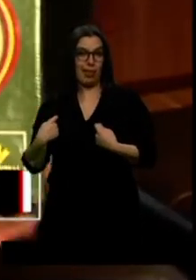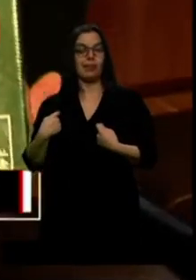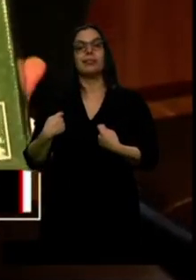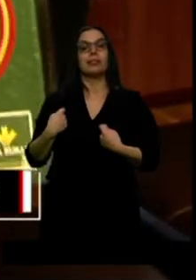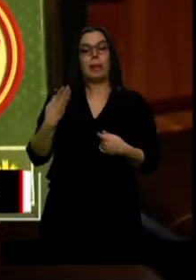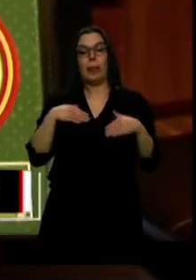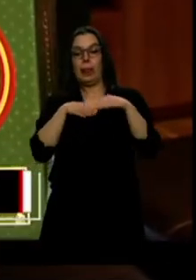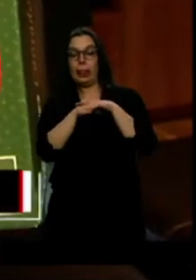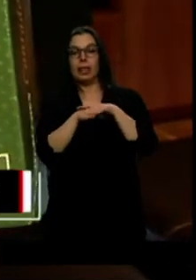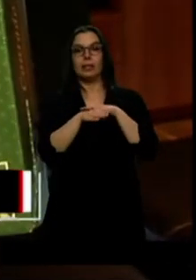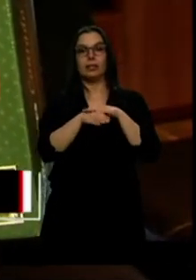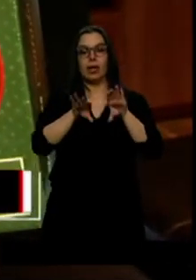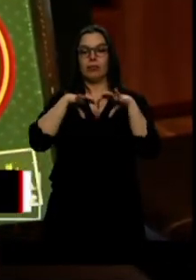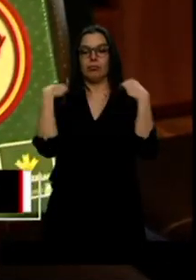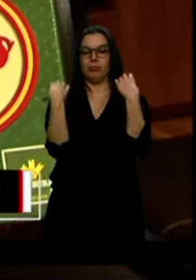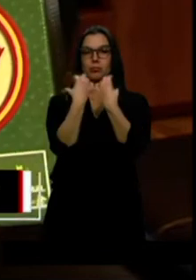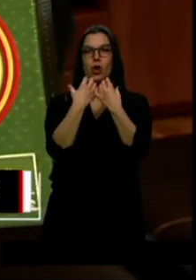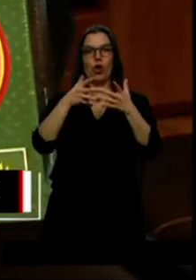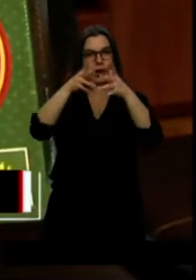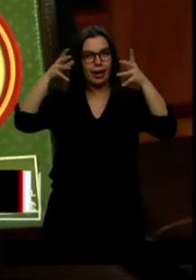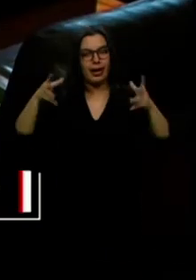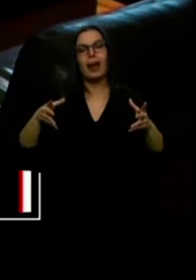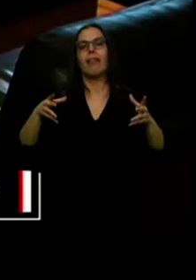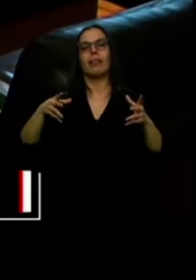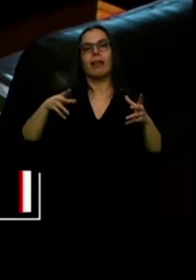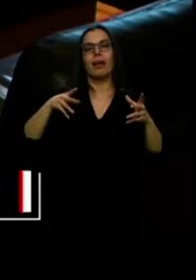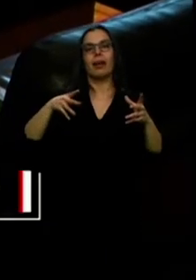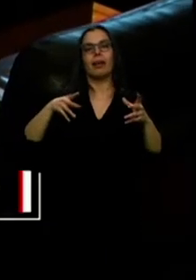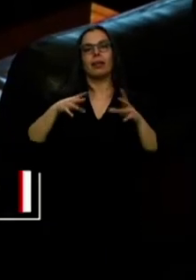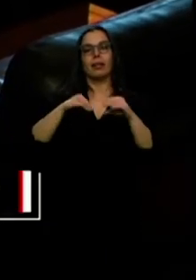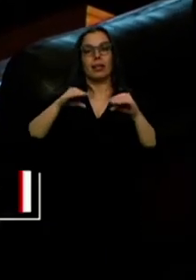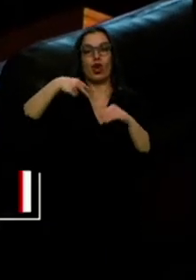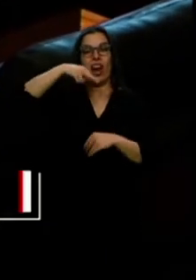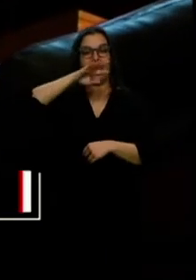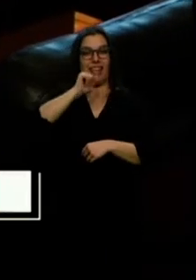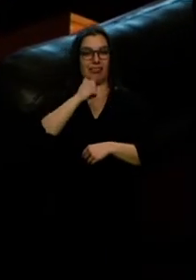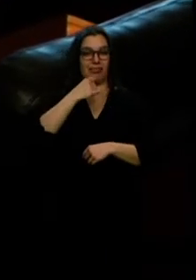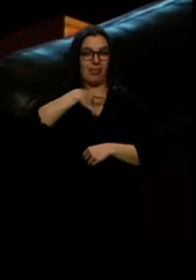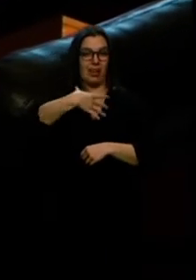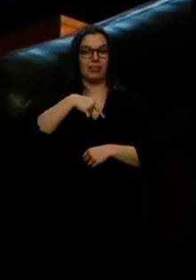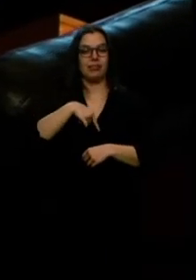roscón de tamaño grande y relleno de nata que adquirió esta zamorana en la centenaria confiteria.